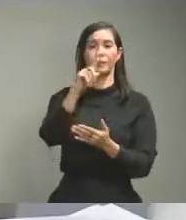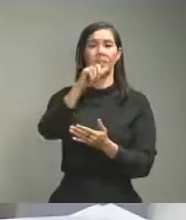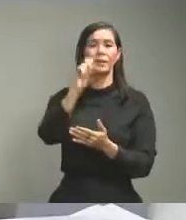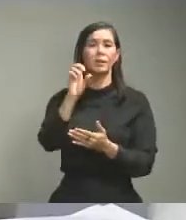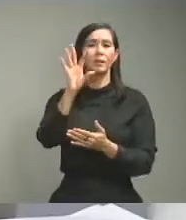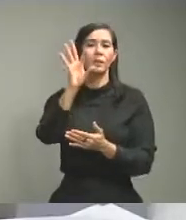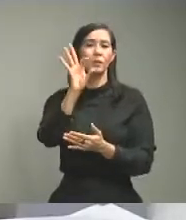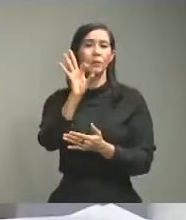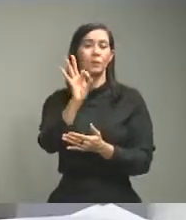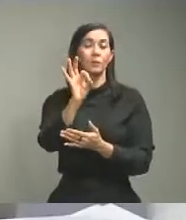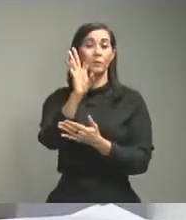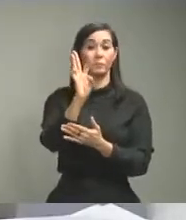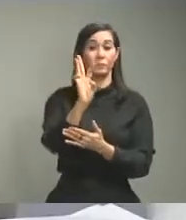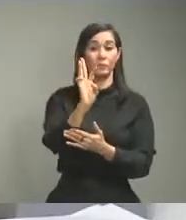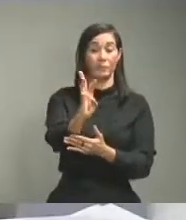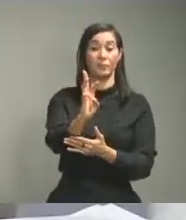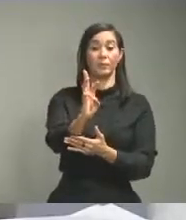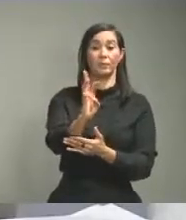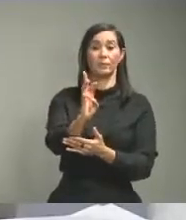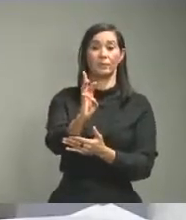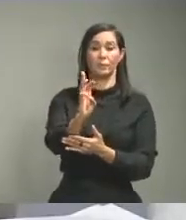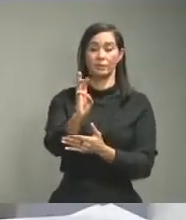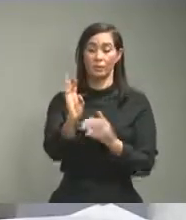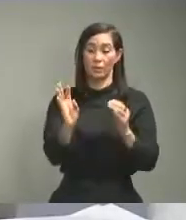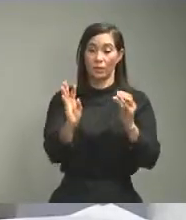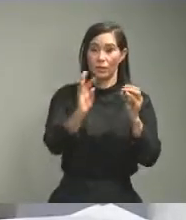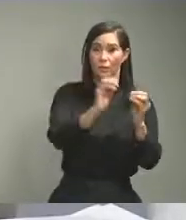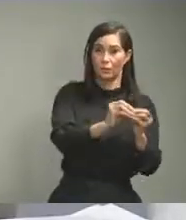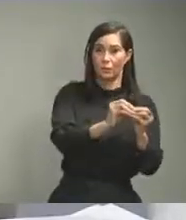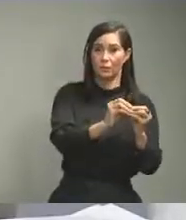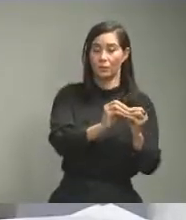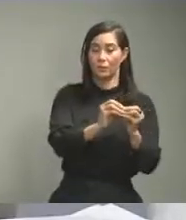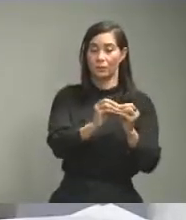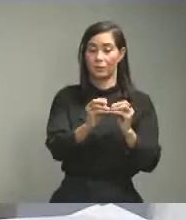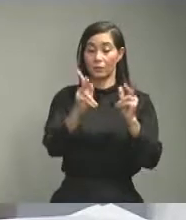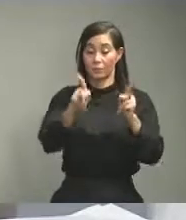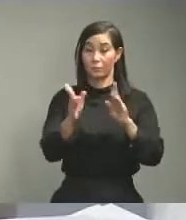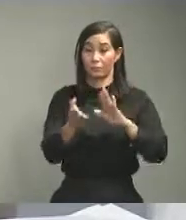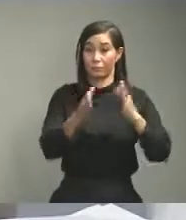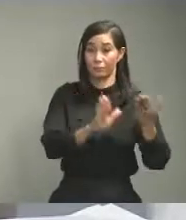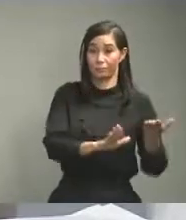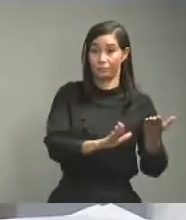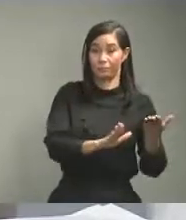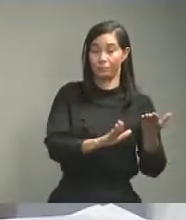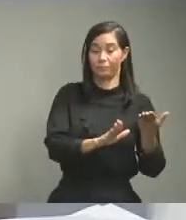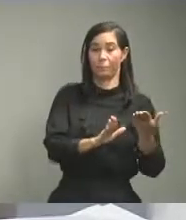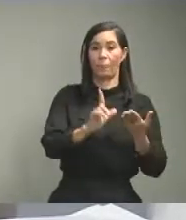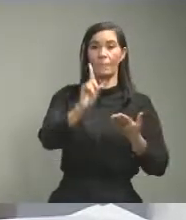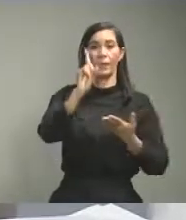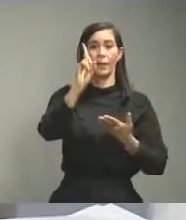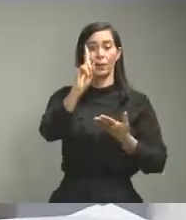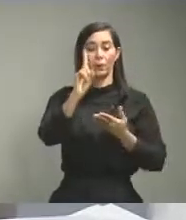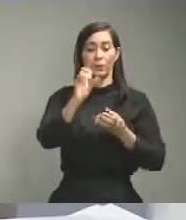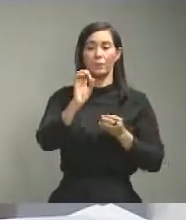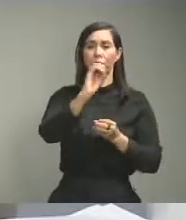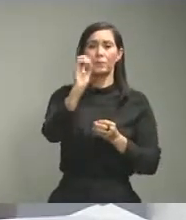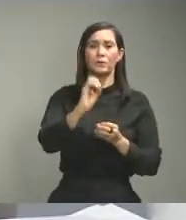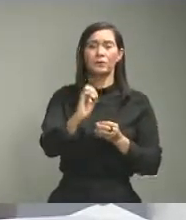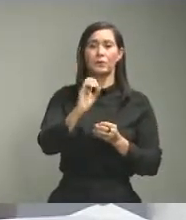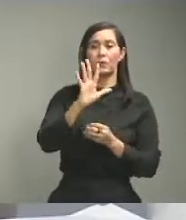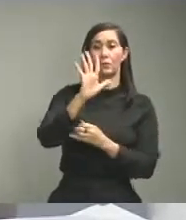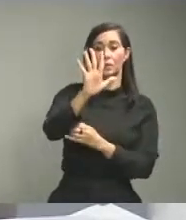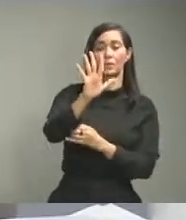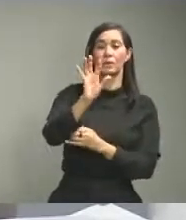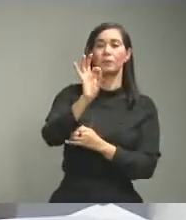casos acumulados de fallecidos Una tasa de letalidad de 5